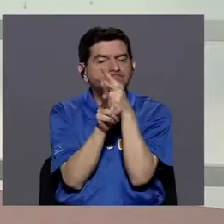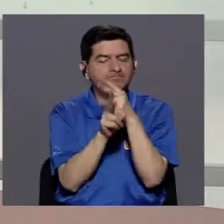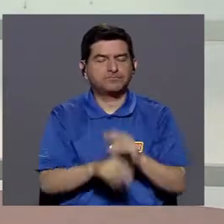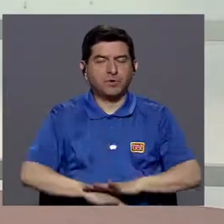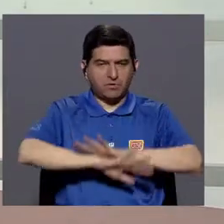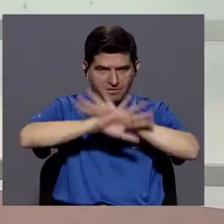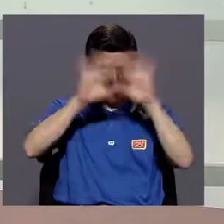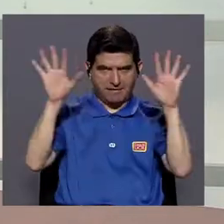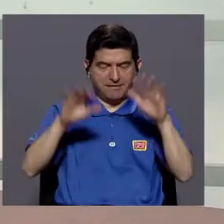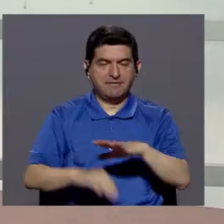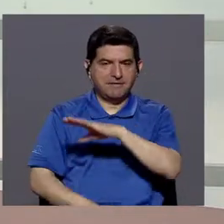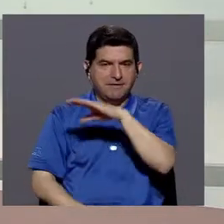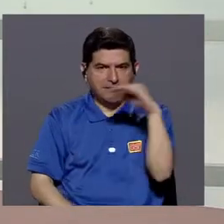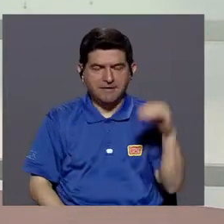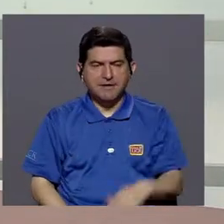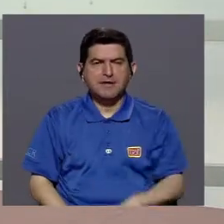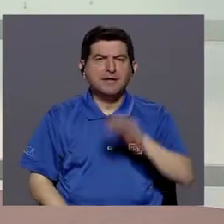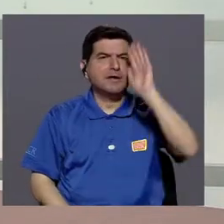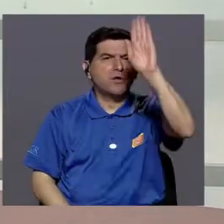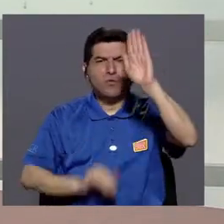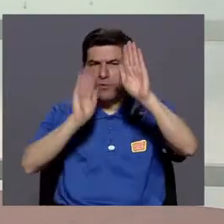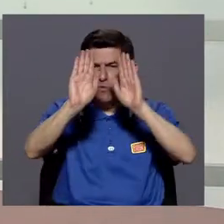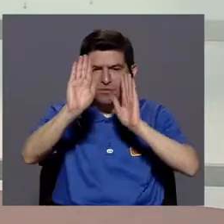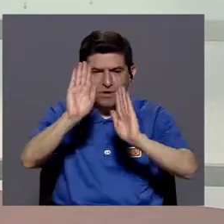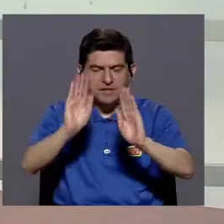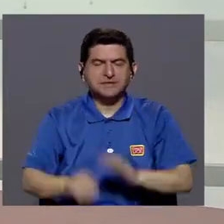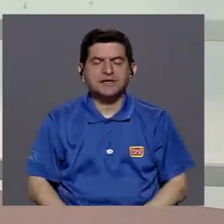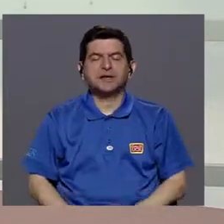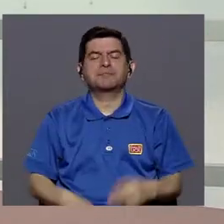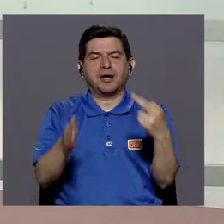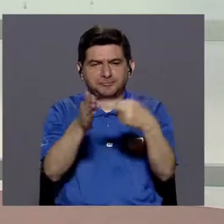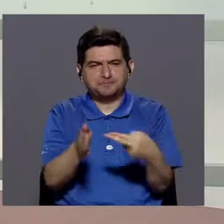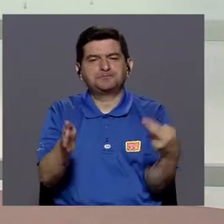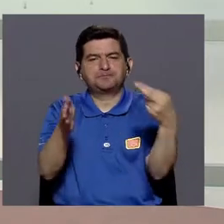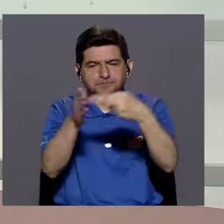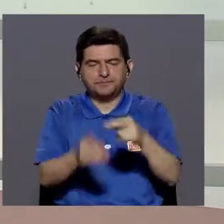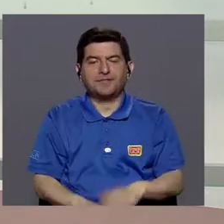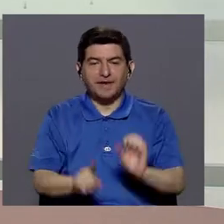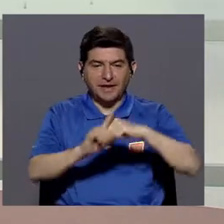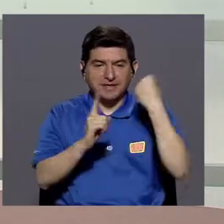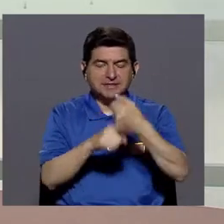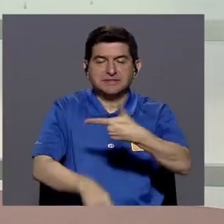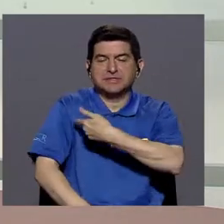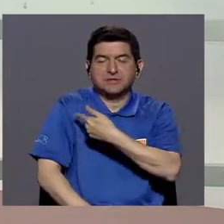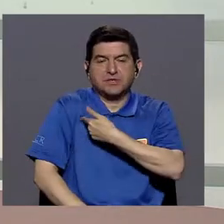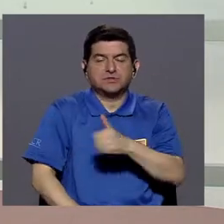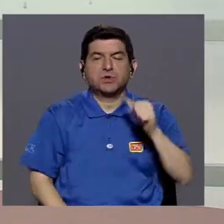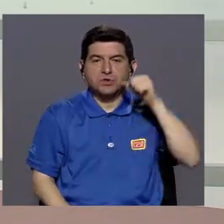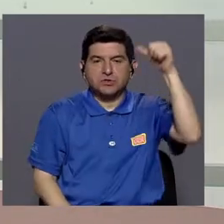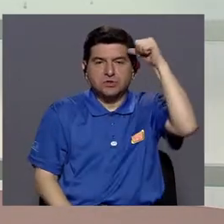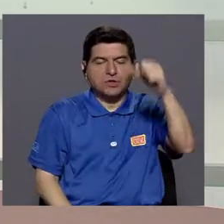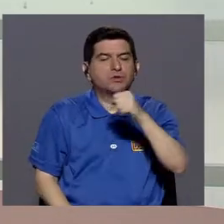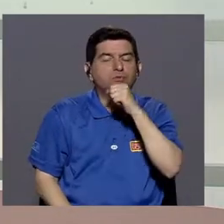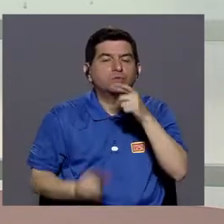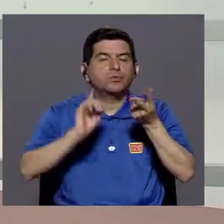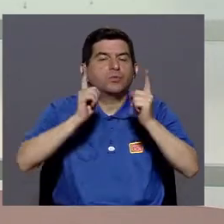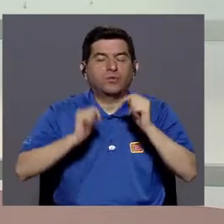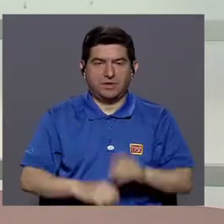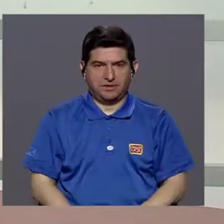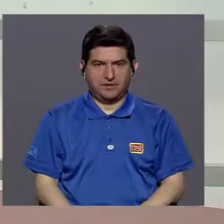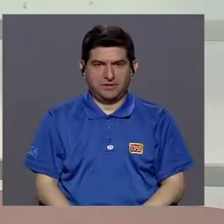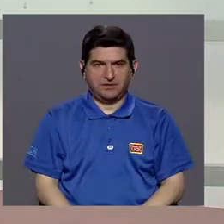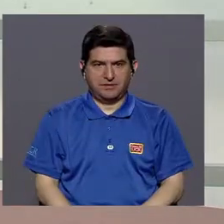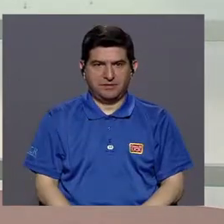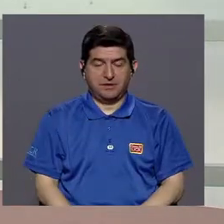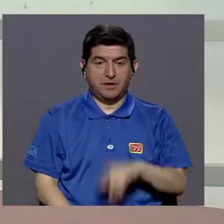monitorear, claramente, con un esquema periódico, cuál es el estado de vacunación